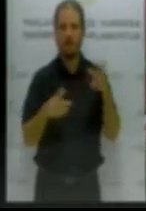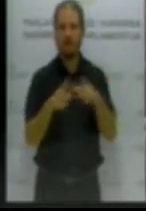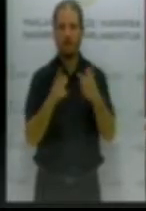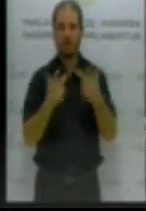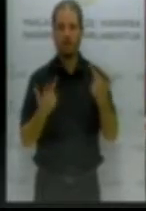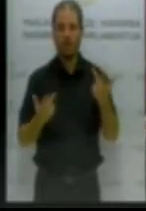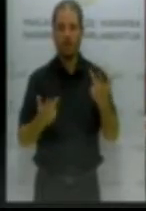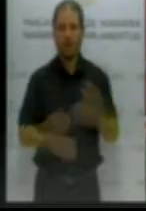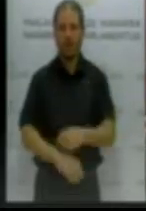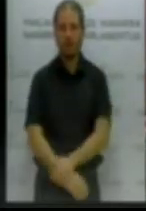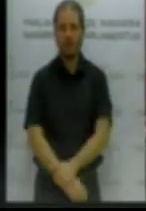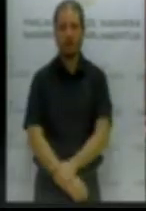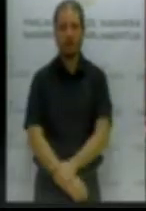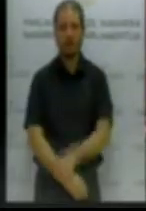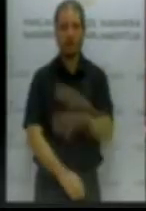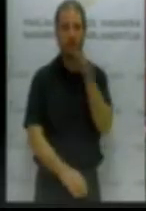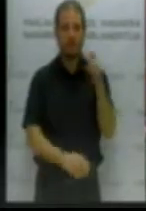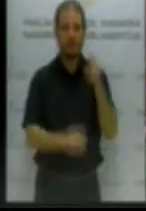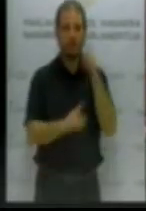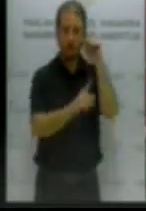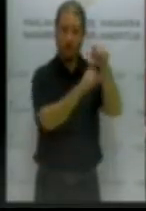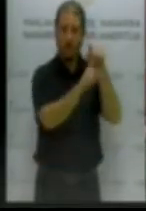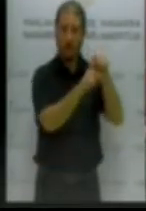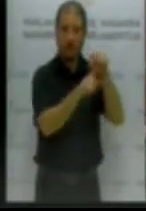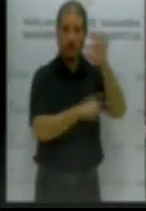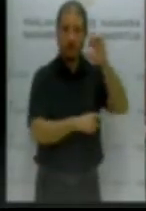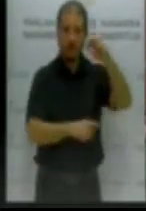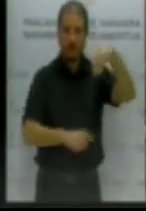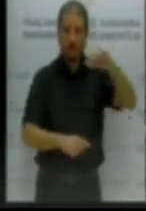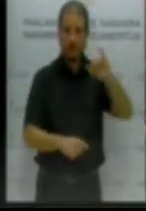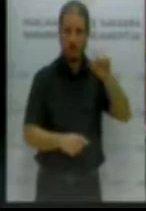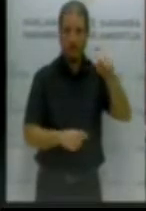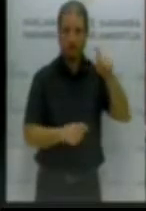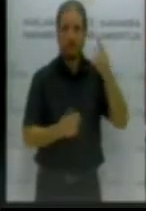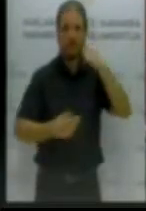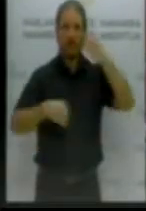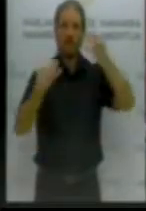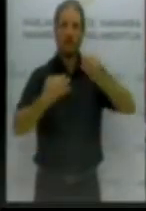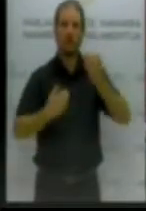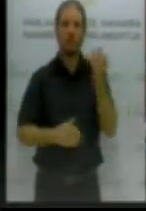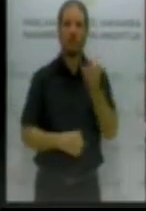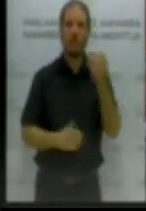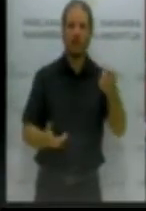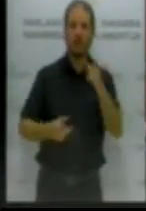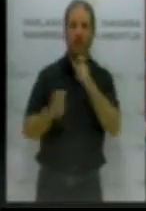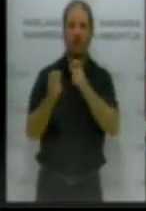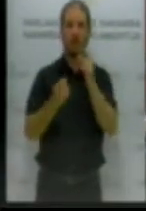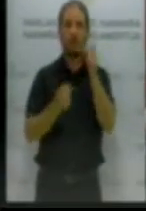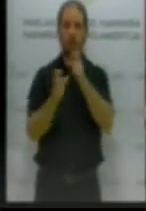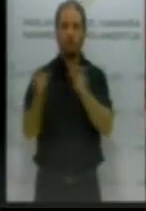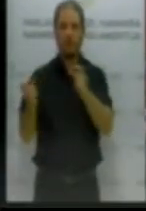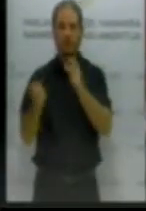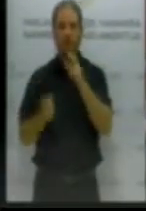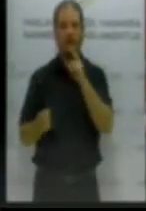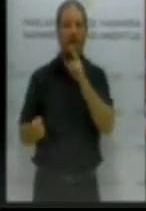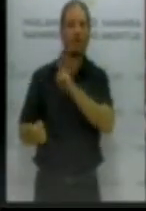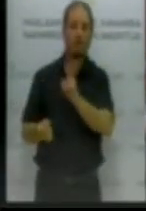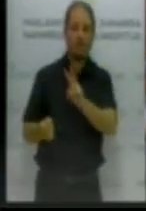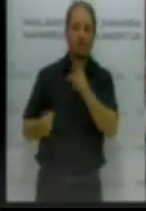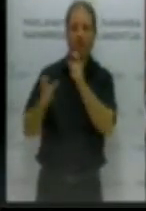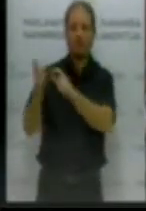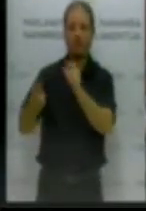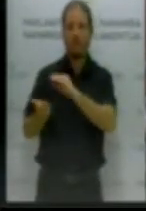señorías, la referencia al SMI es la que garantiza que los y las pensionistas y las viudas con pensiones especialmente bajas tengan una